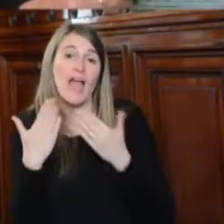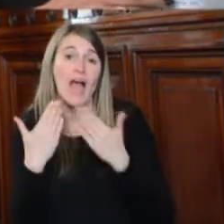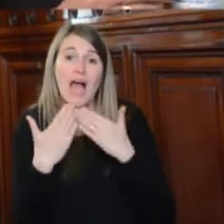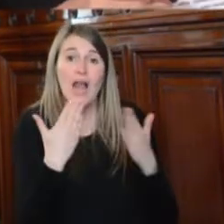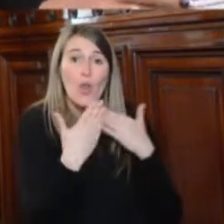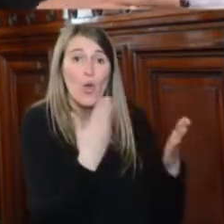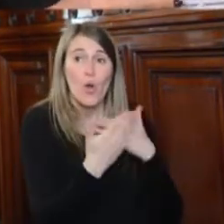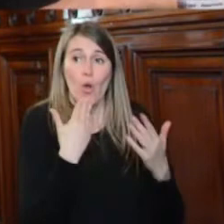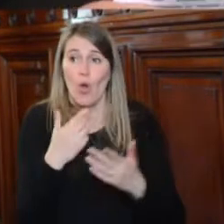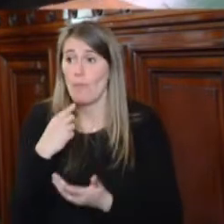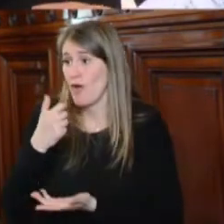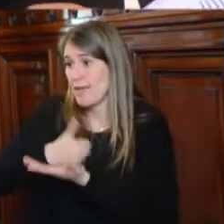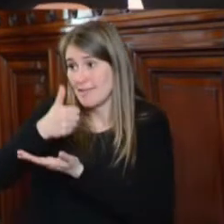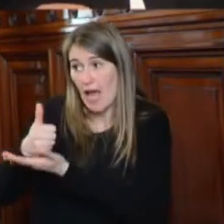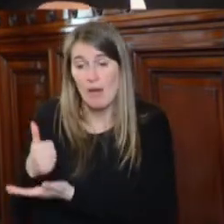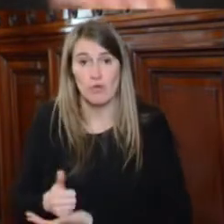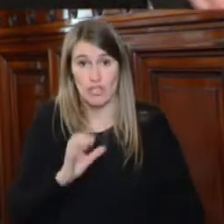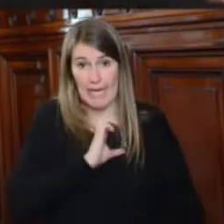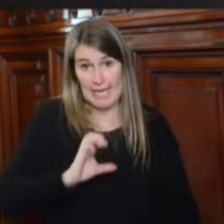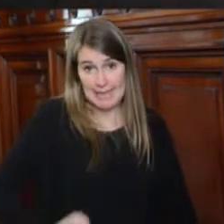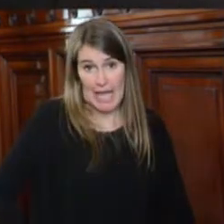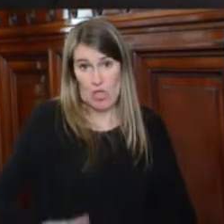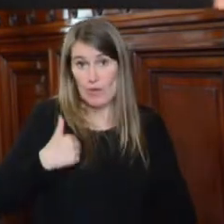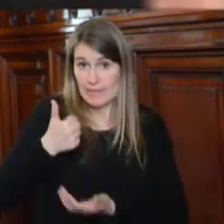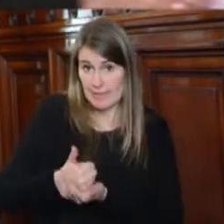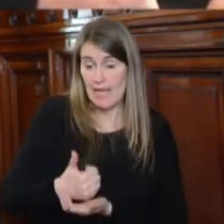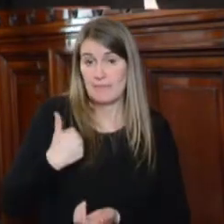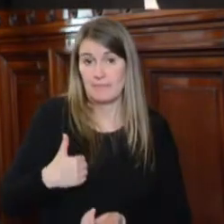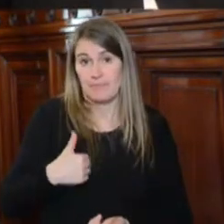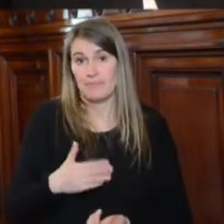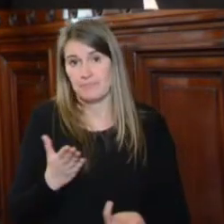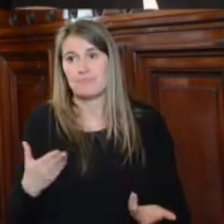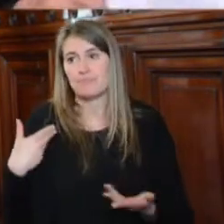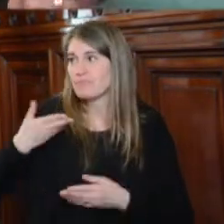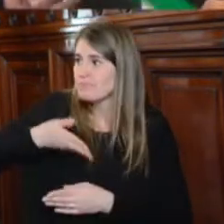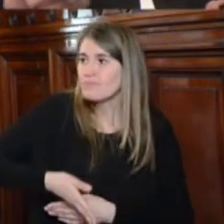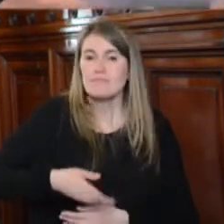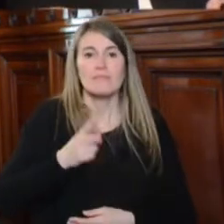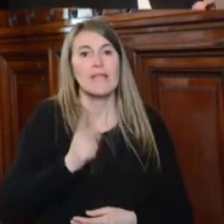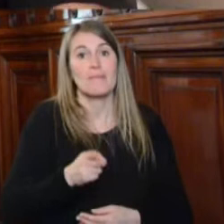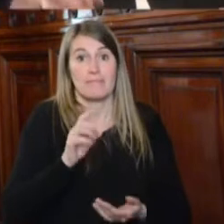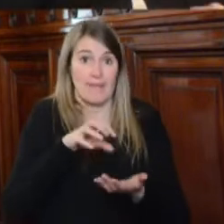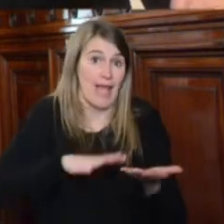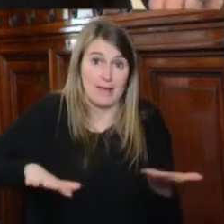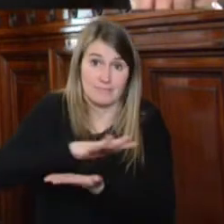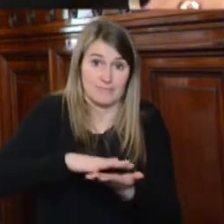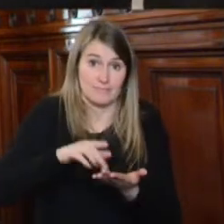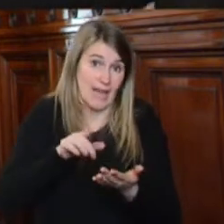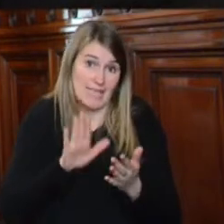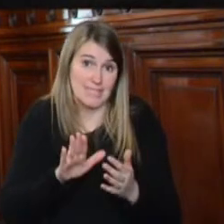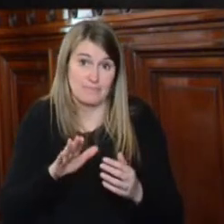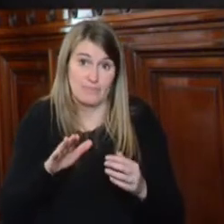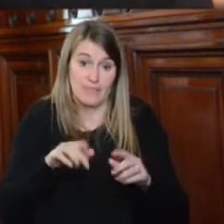por eso estamos aquí, estaremos como Estado toda vez que seamos requeridos, y como es también el ámbito del ejercicio de la gestión,